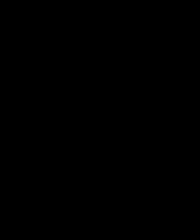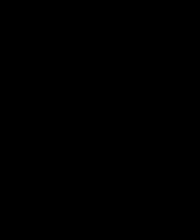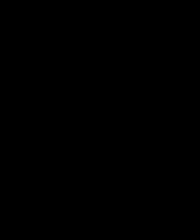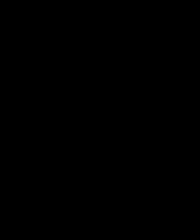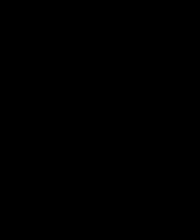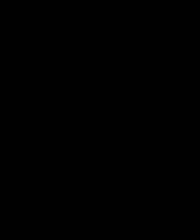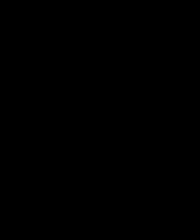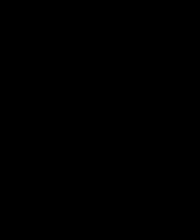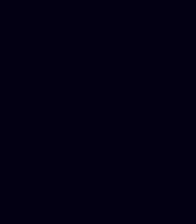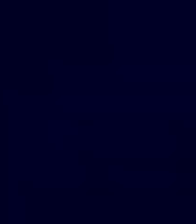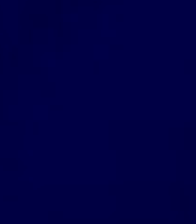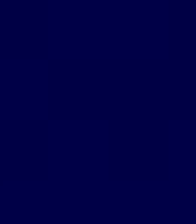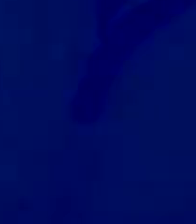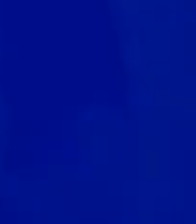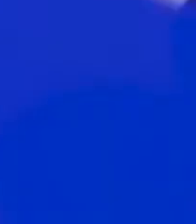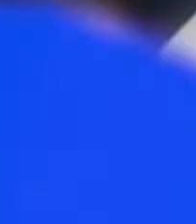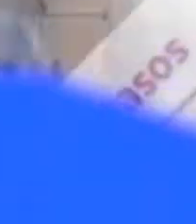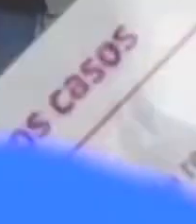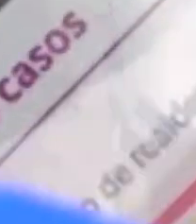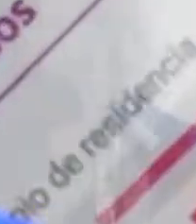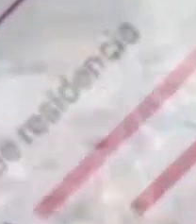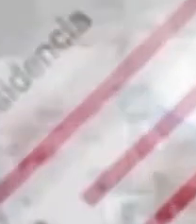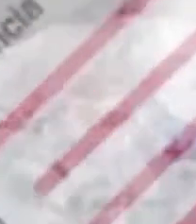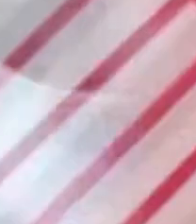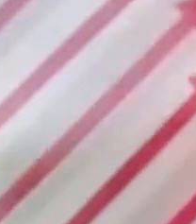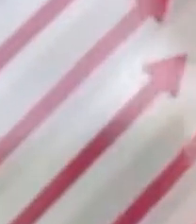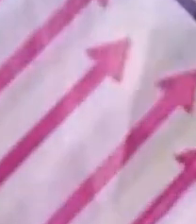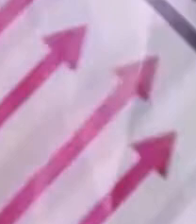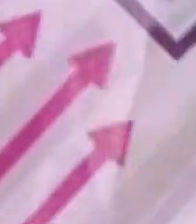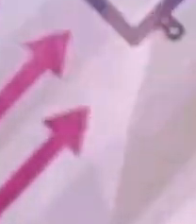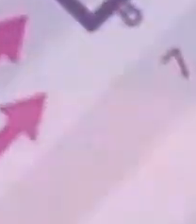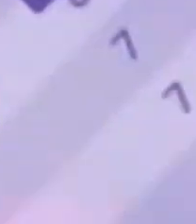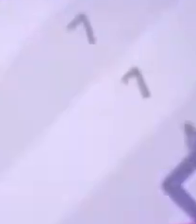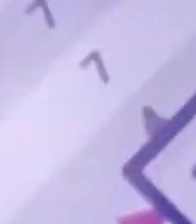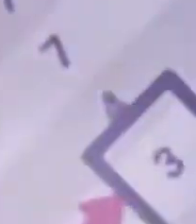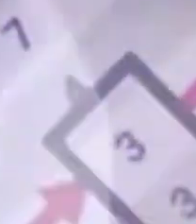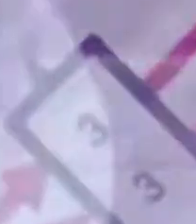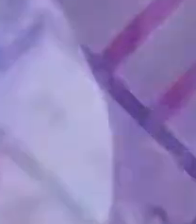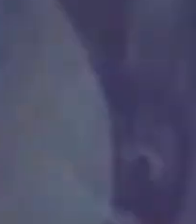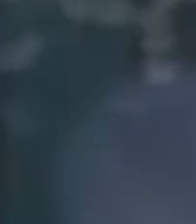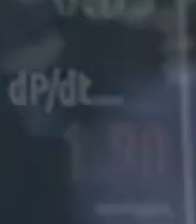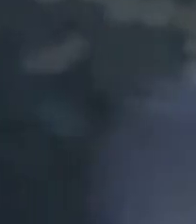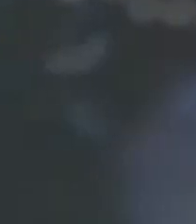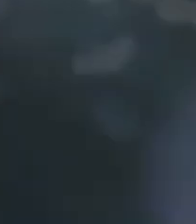El cubrebocas No tapa los ojos Mira lo que está pasando Y úsalo